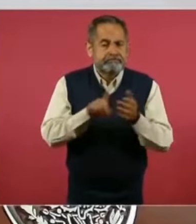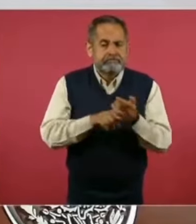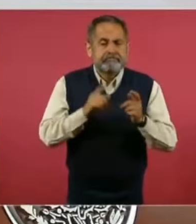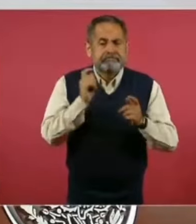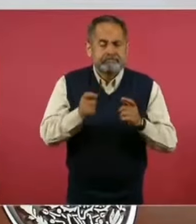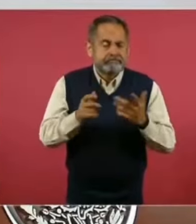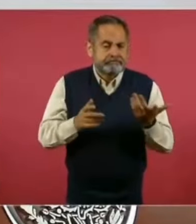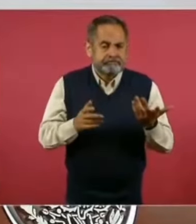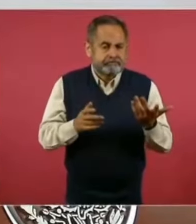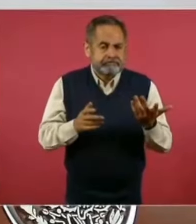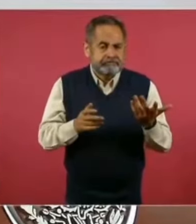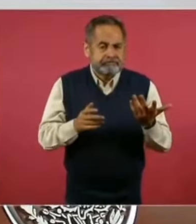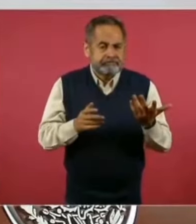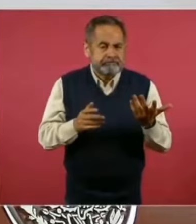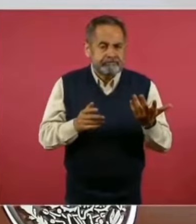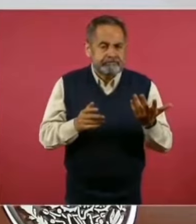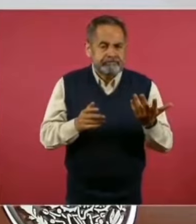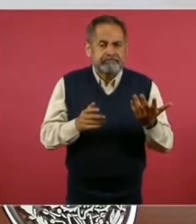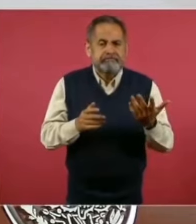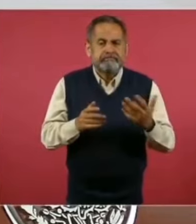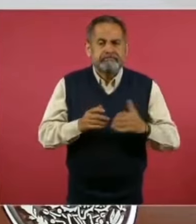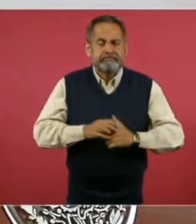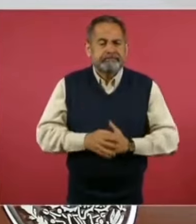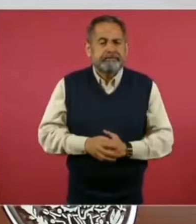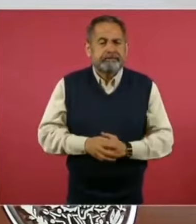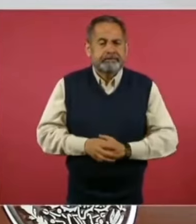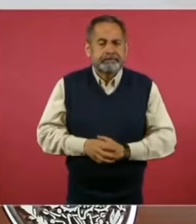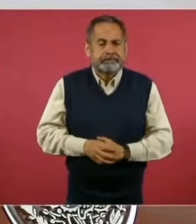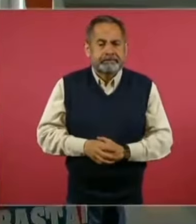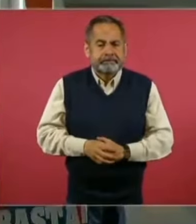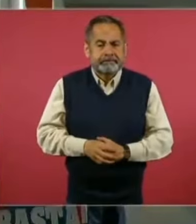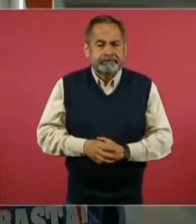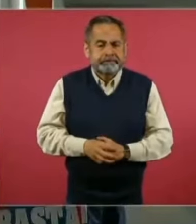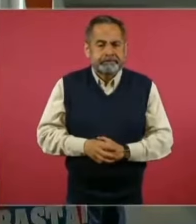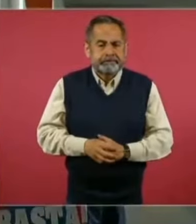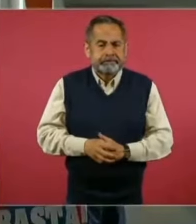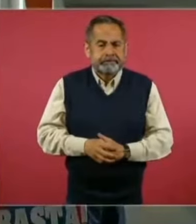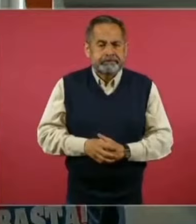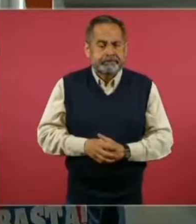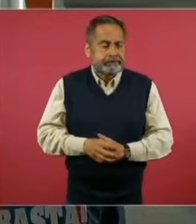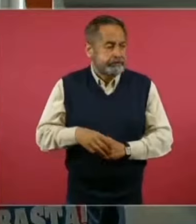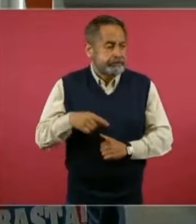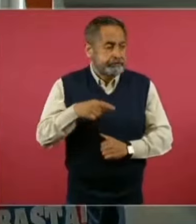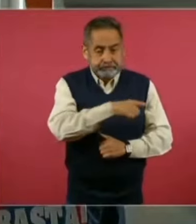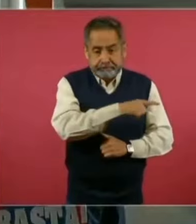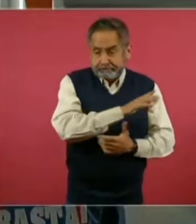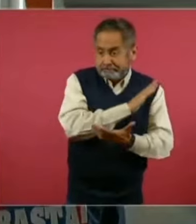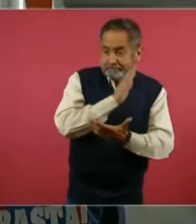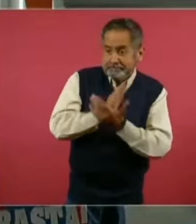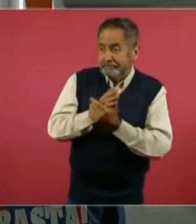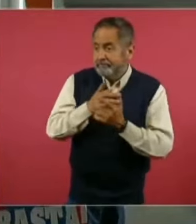la vida pública,